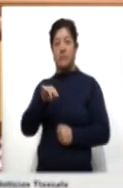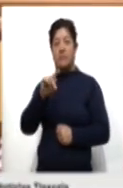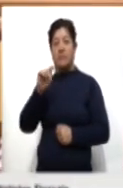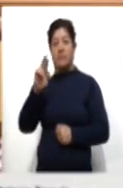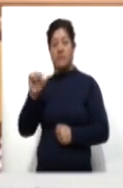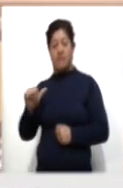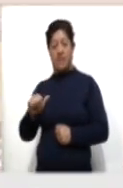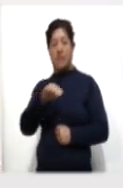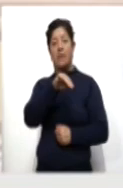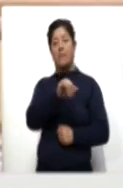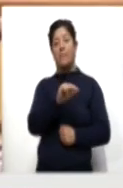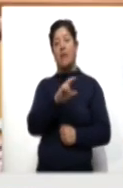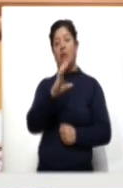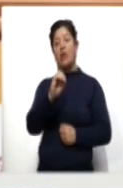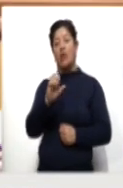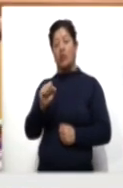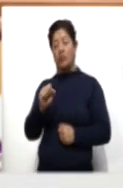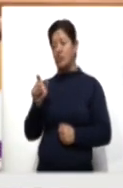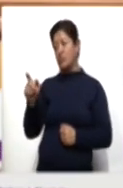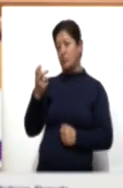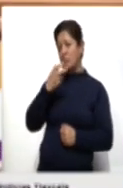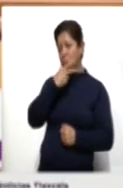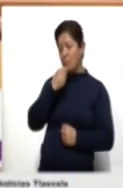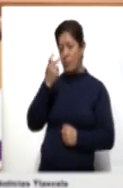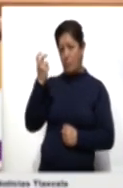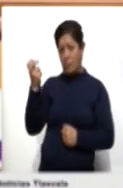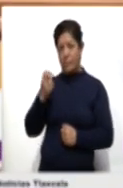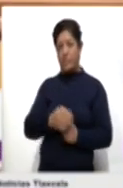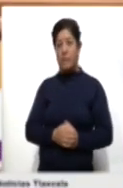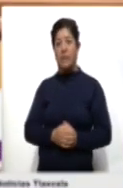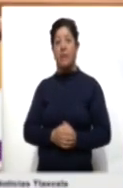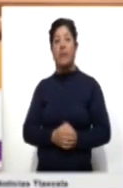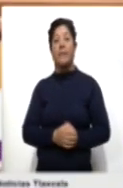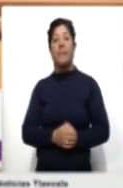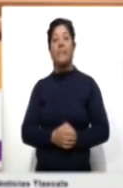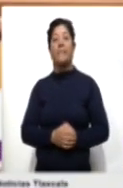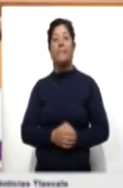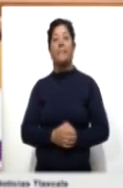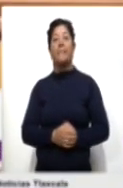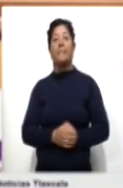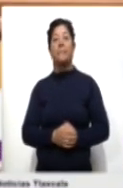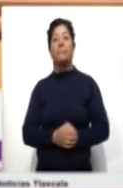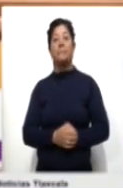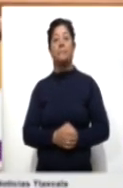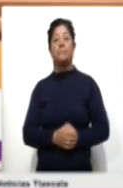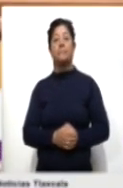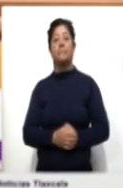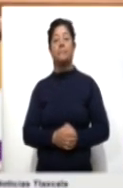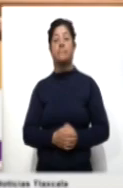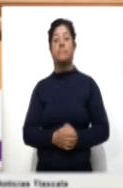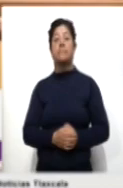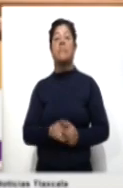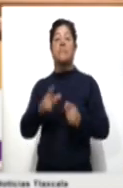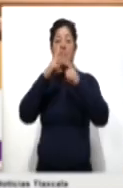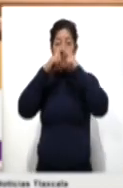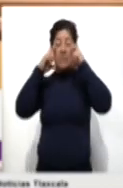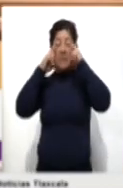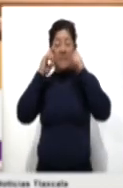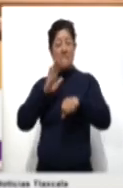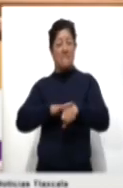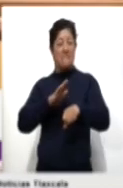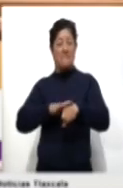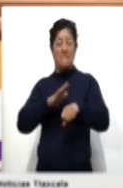Rosario Haggett. Yo creo que el uso de cubrebocas se ha vuelto mucho más esencial que antes